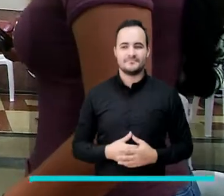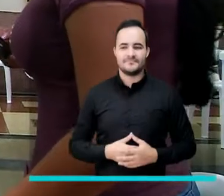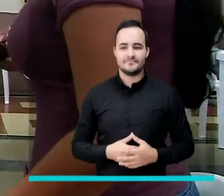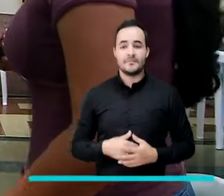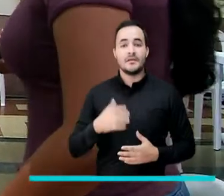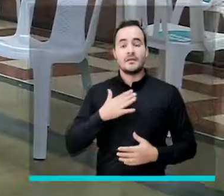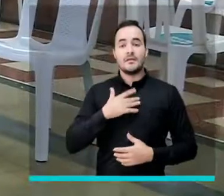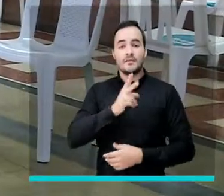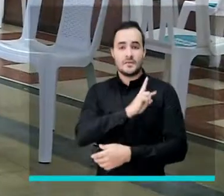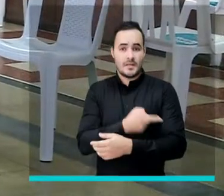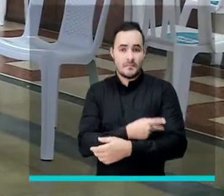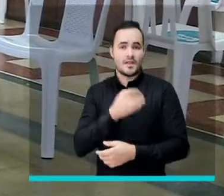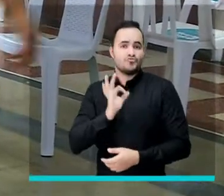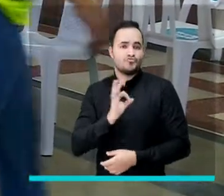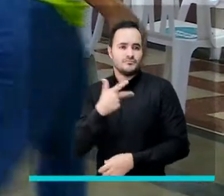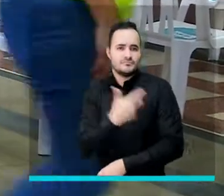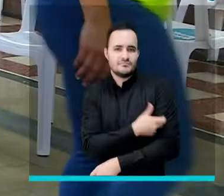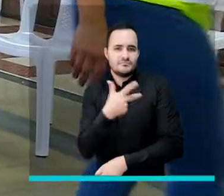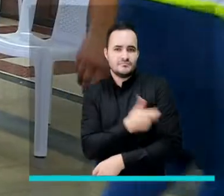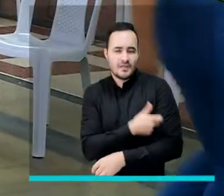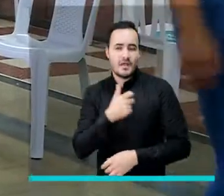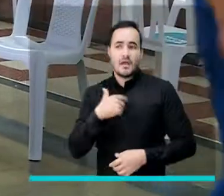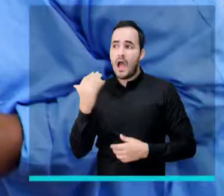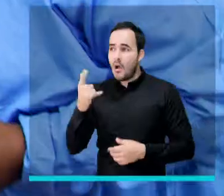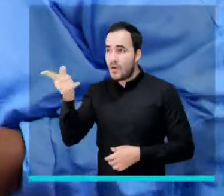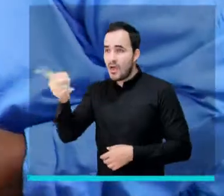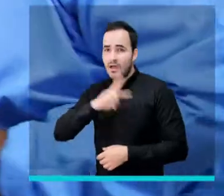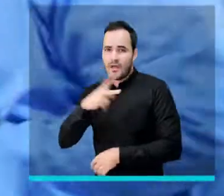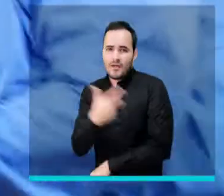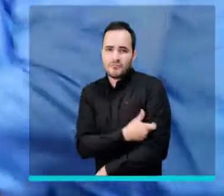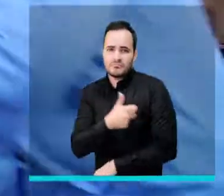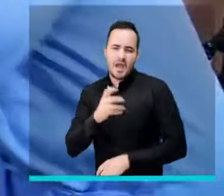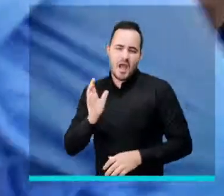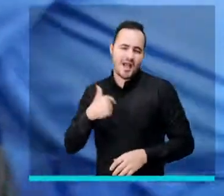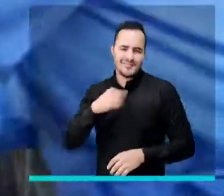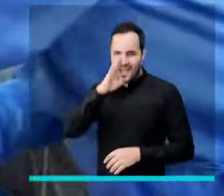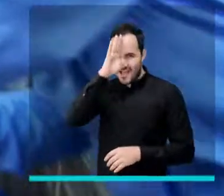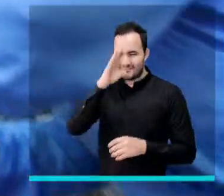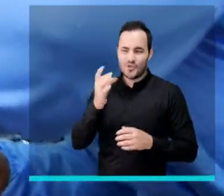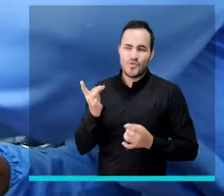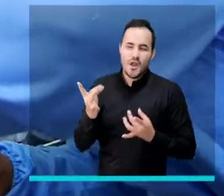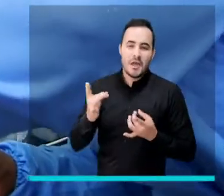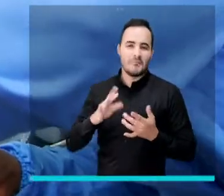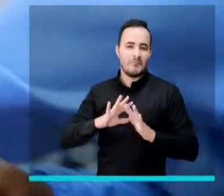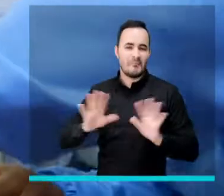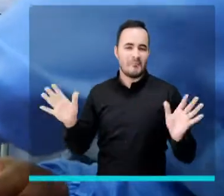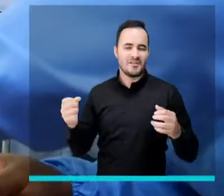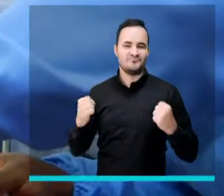Me aplico unas vitaminas, entonces ya se enseñan a chuzones que son esos fuertes, duros.